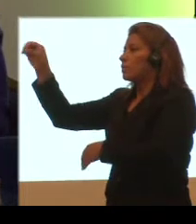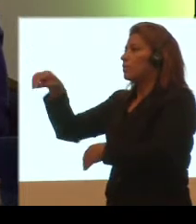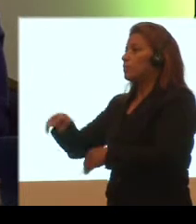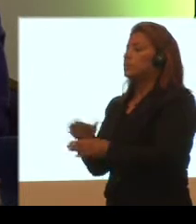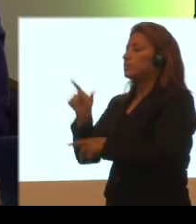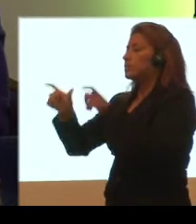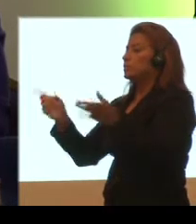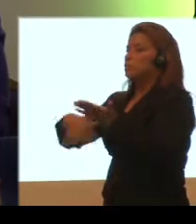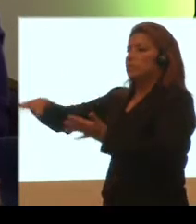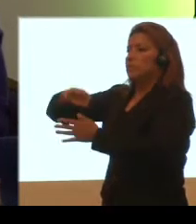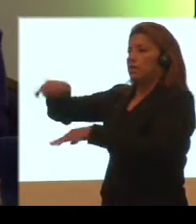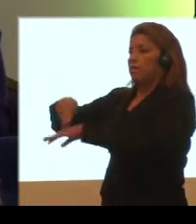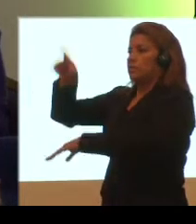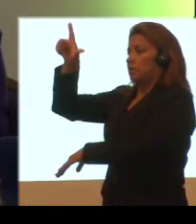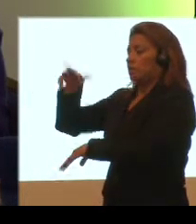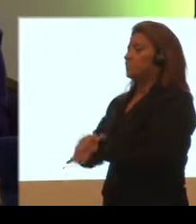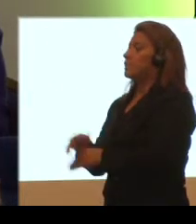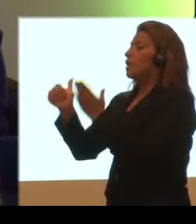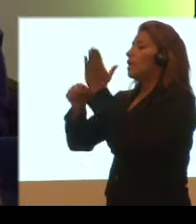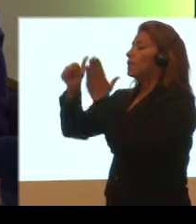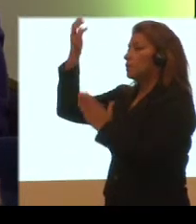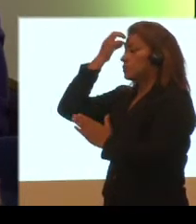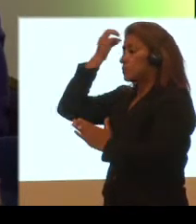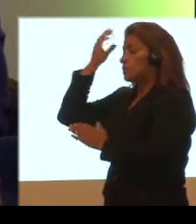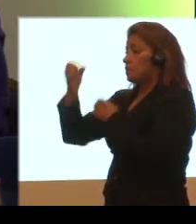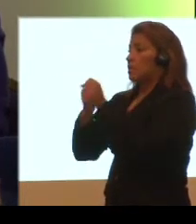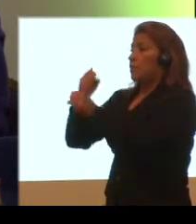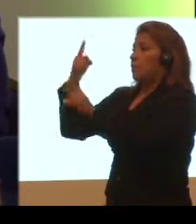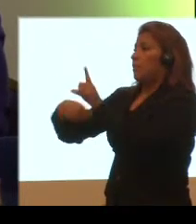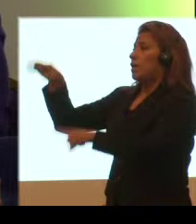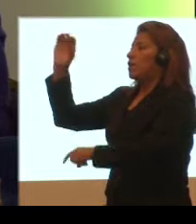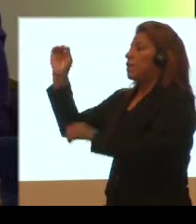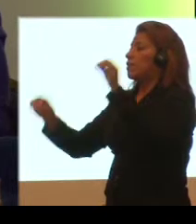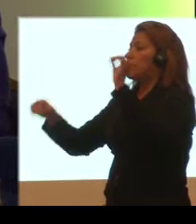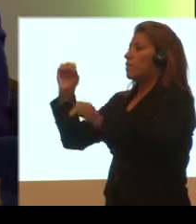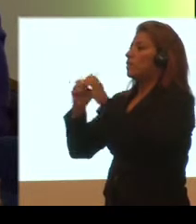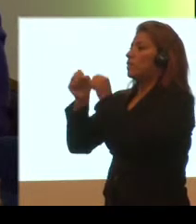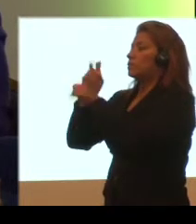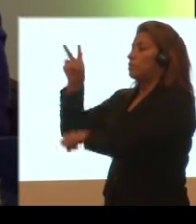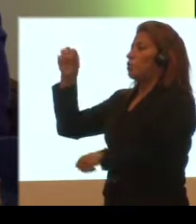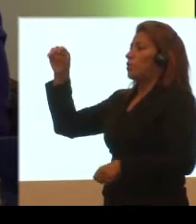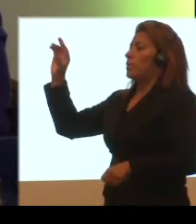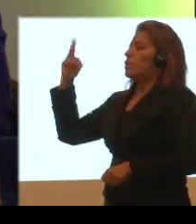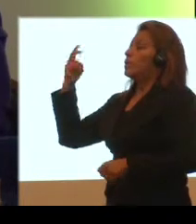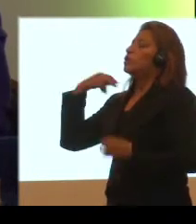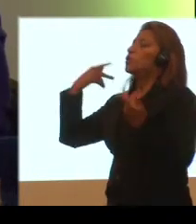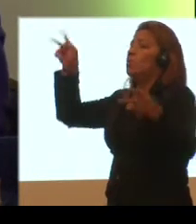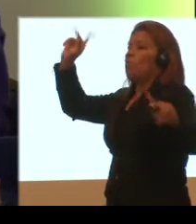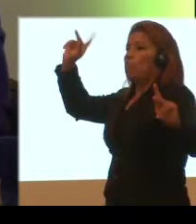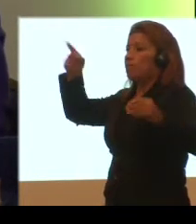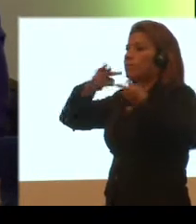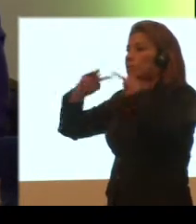la población nacional. El Ministerio de Educación estableció en octubre del 2012 su política pública para reducir los riesgos